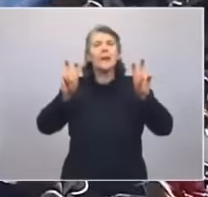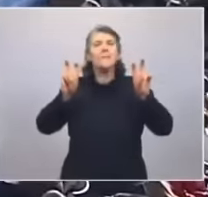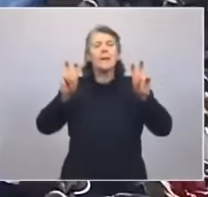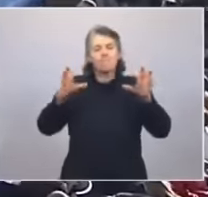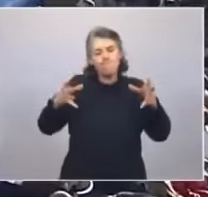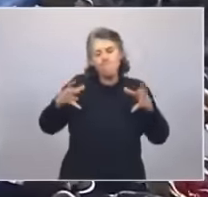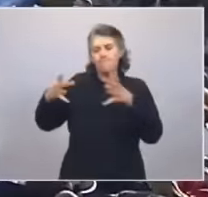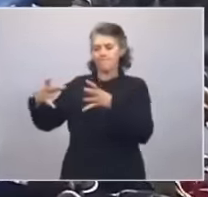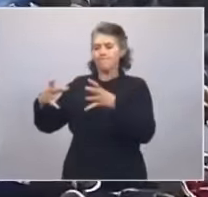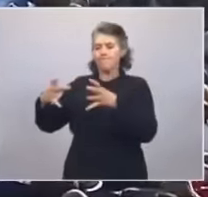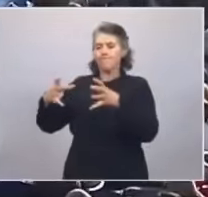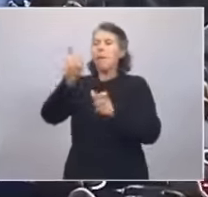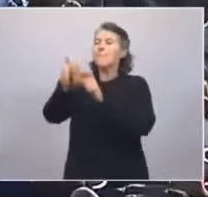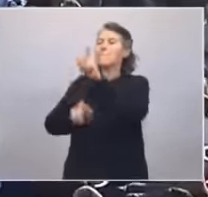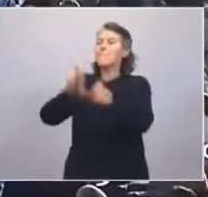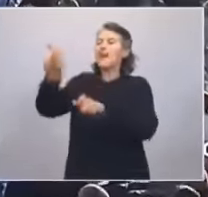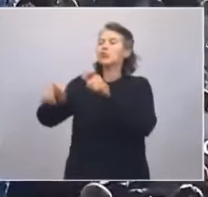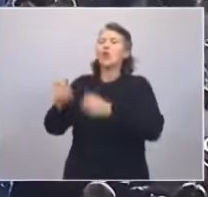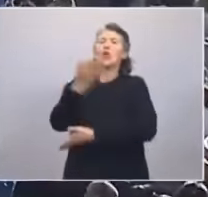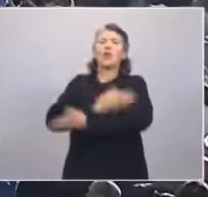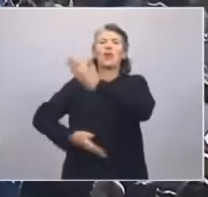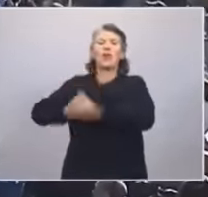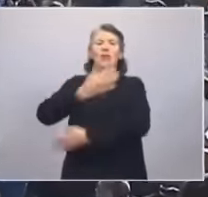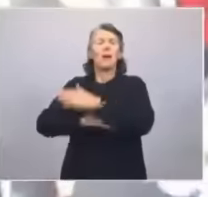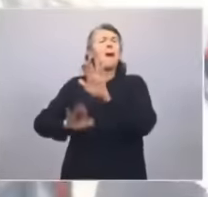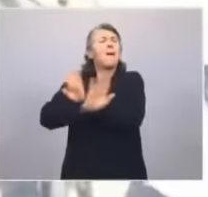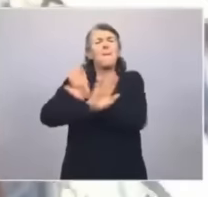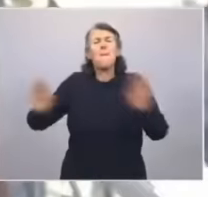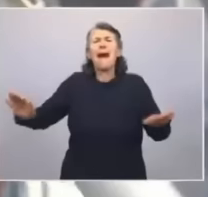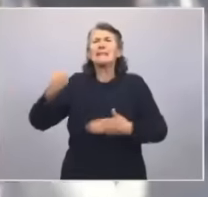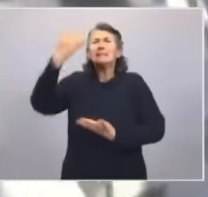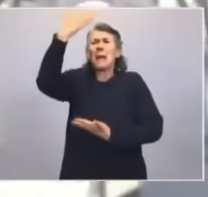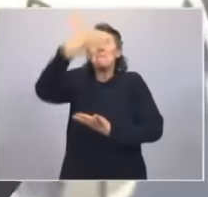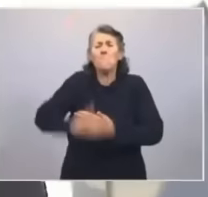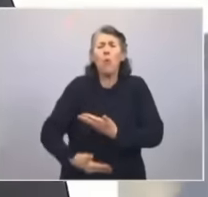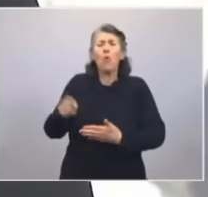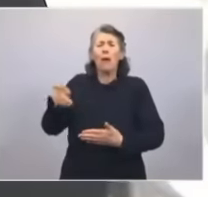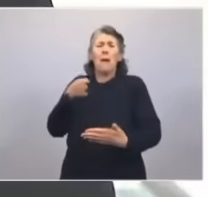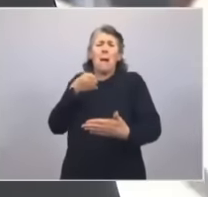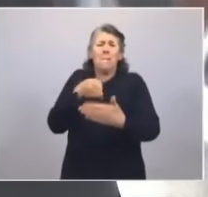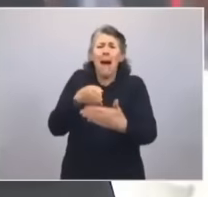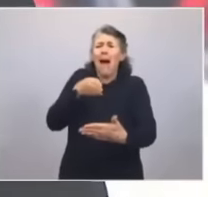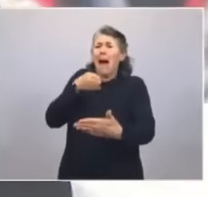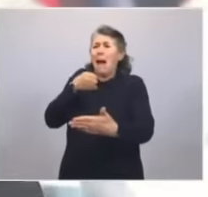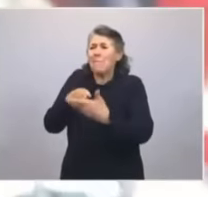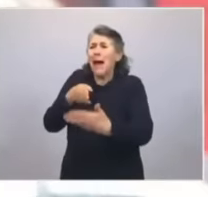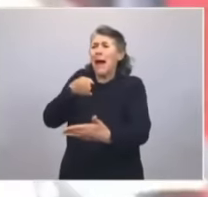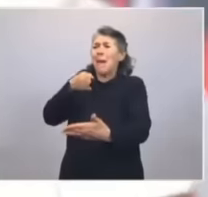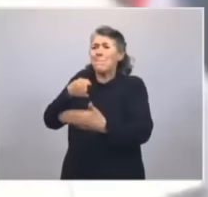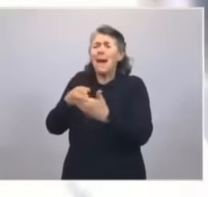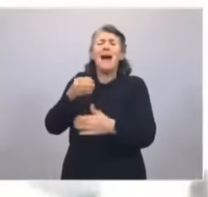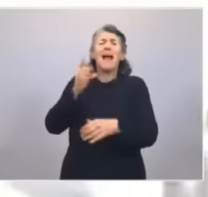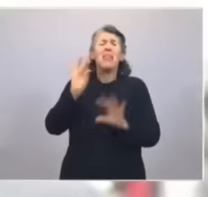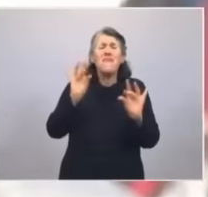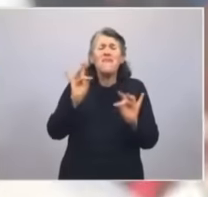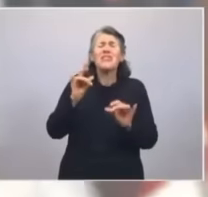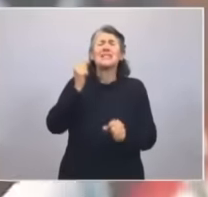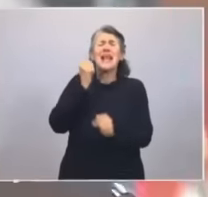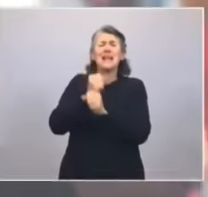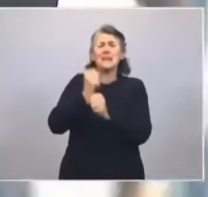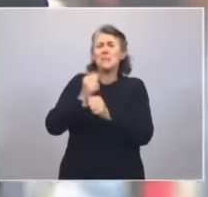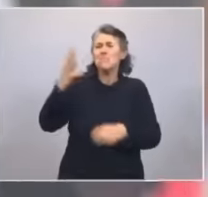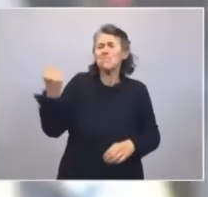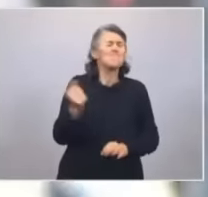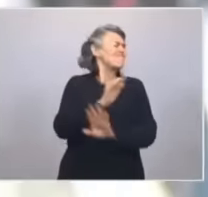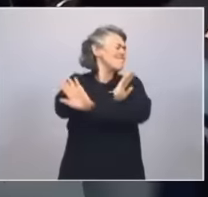discapacidad. Se acabó el muro que les impide entrar al mercado de trabajo. No será